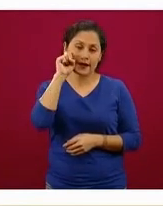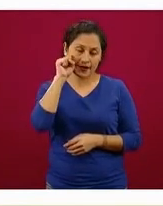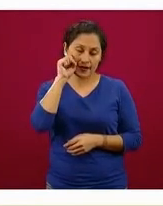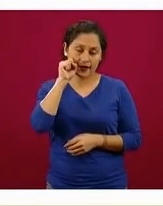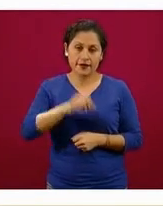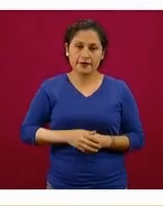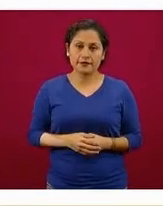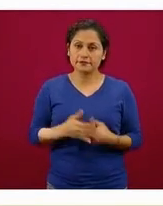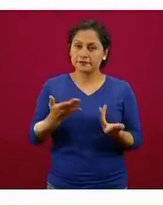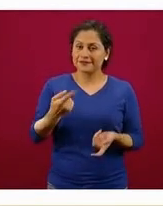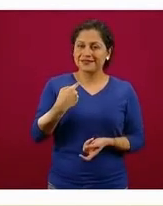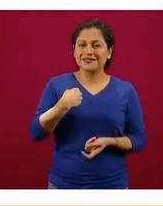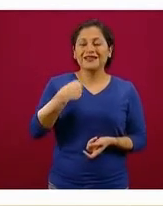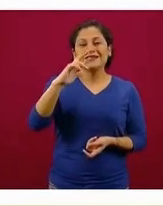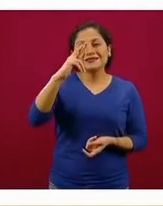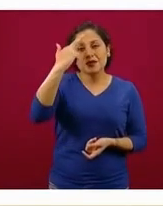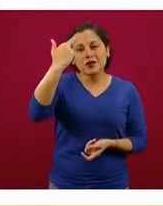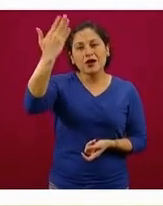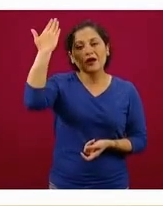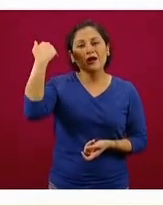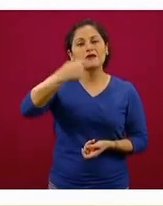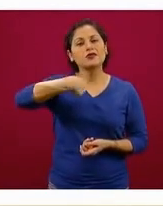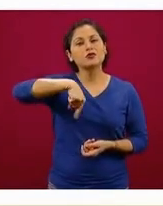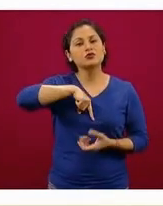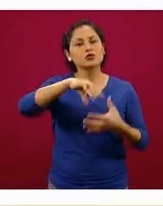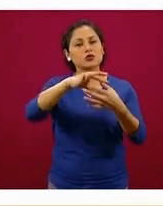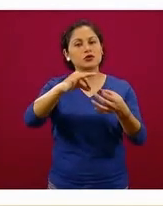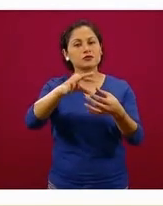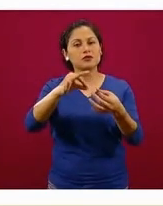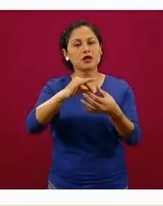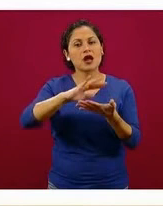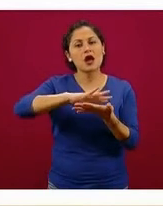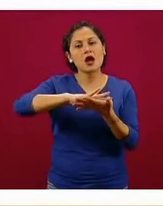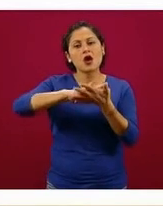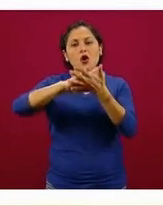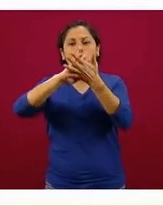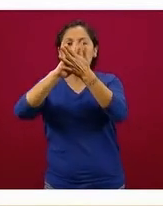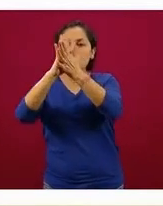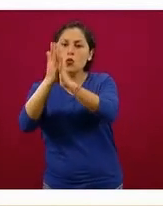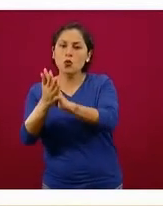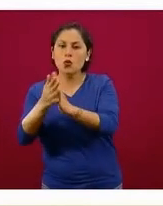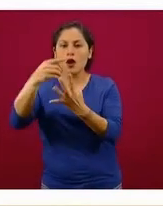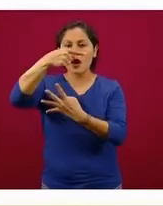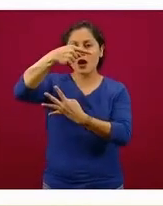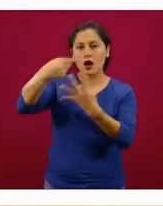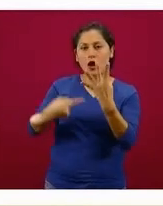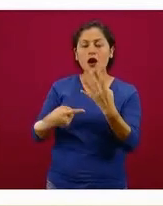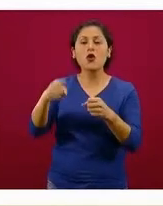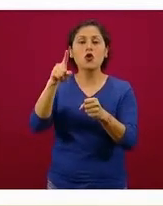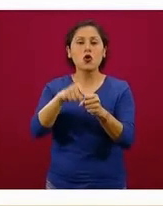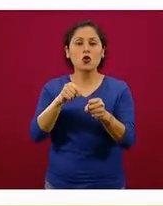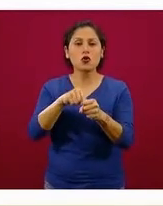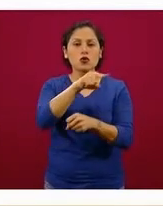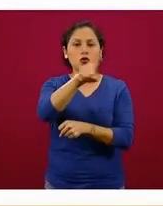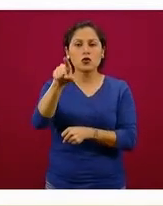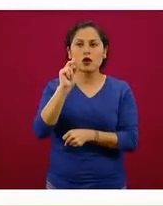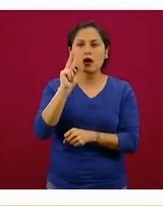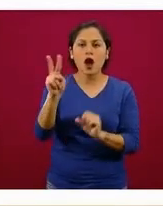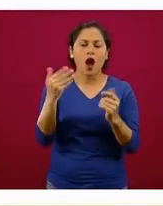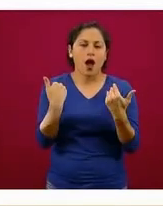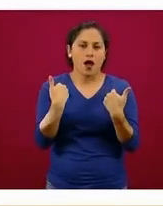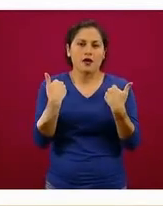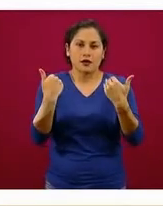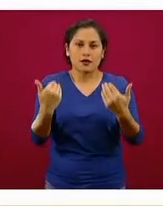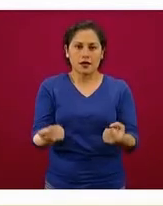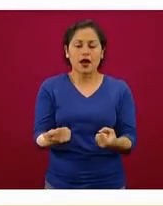esto es un proceso gradual, ponerlo en cuatro colores es simplemente para facilitar la visualización de las etapas de